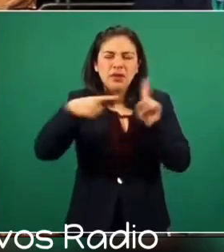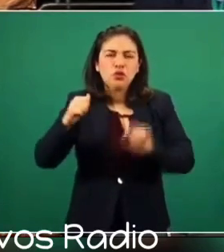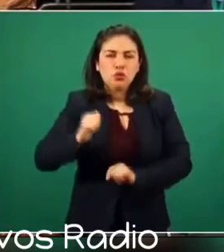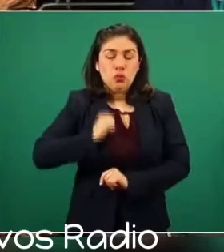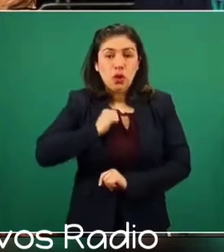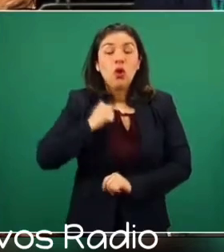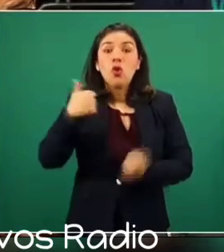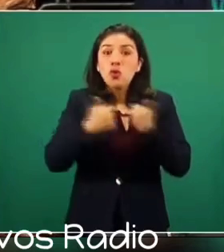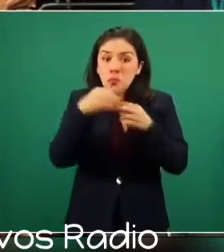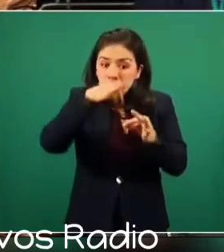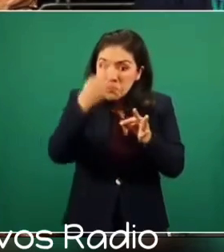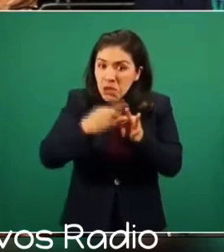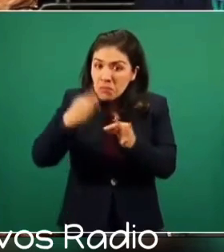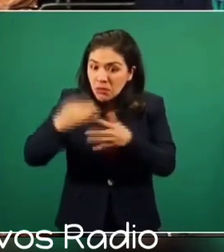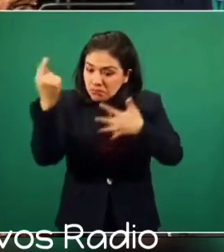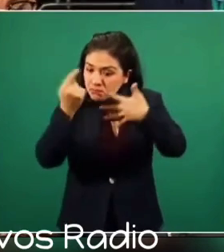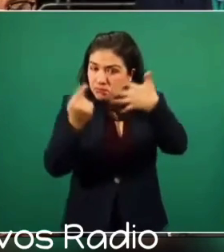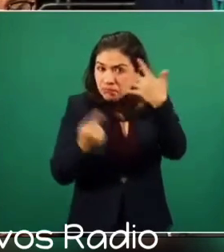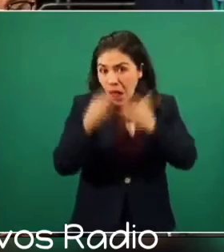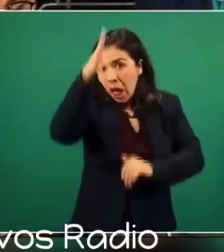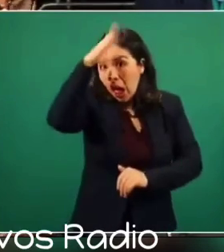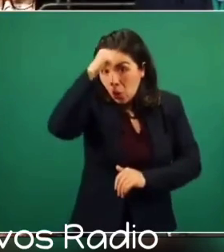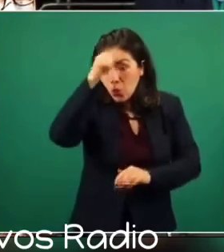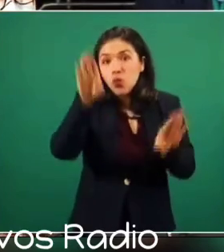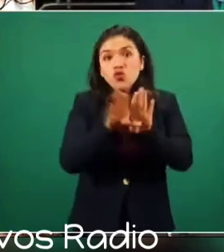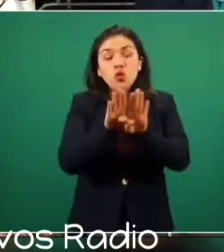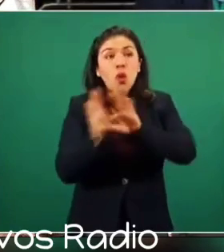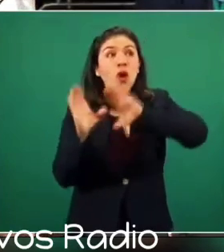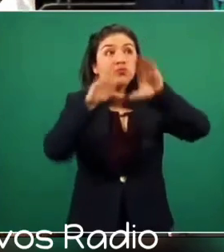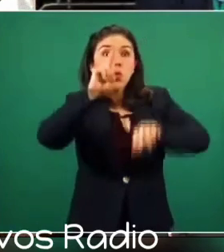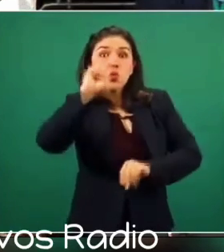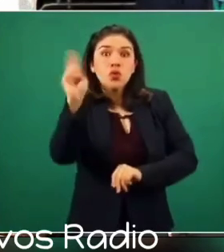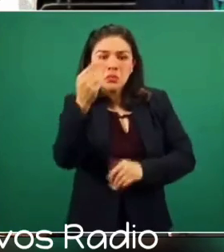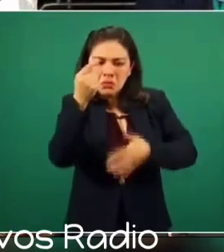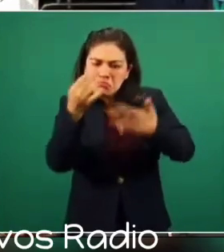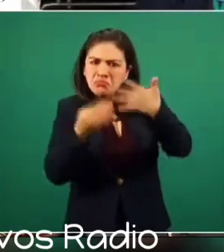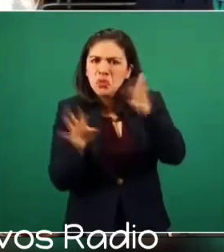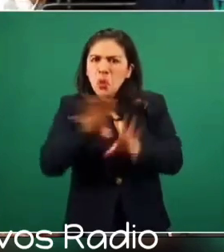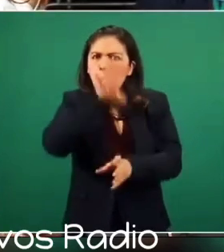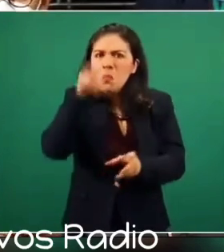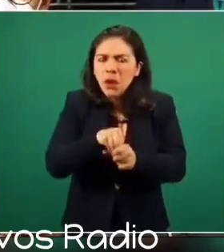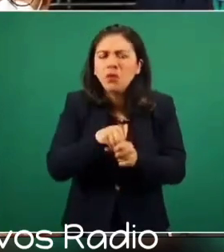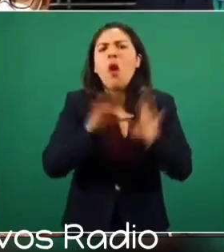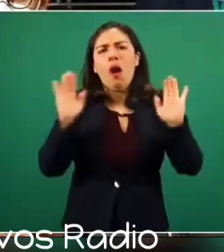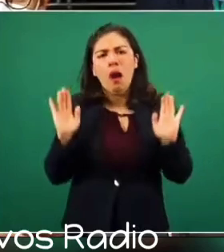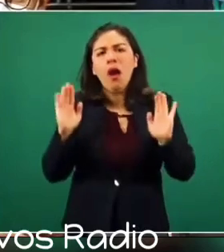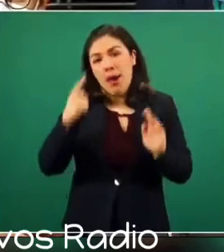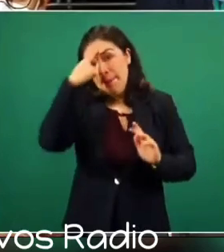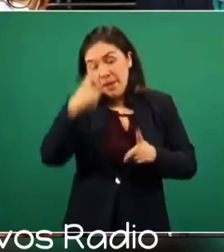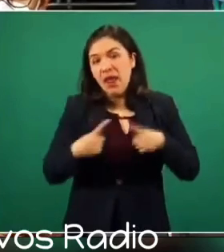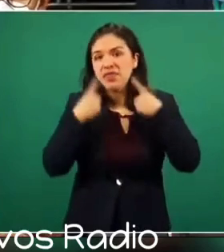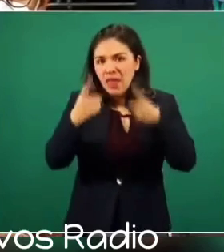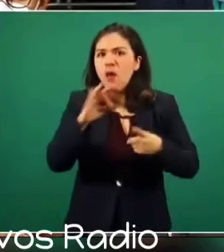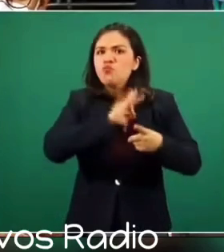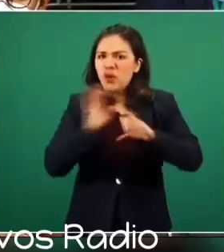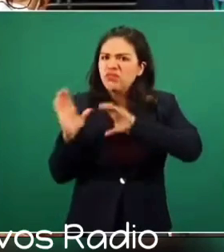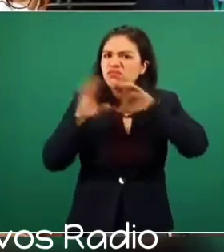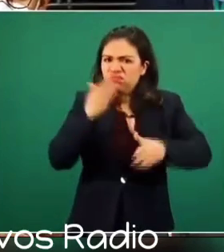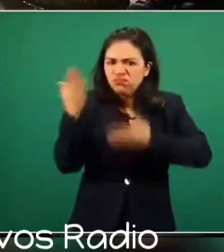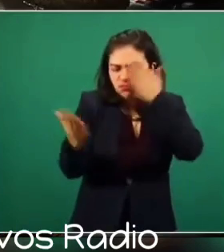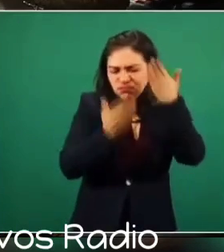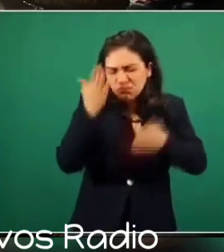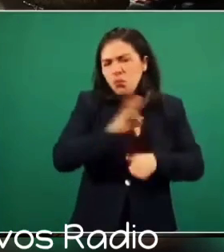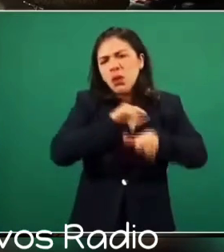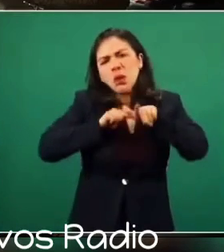y que cumpla con los requisitos que establezcan las instituciones de educación superior para garantizar el acceso y promover la